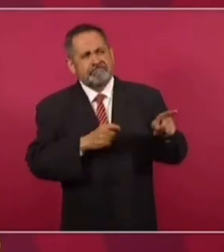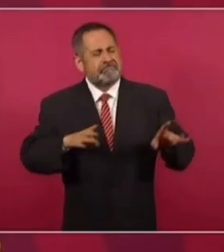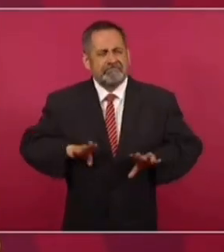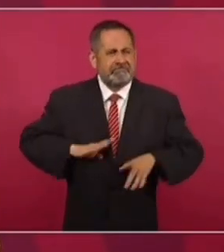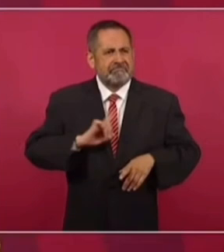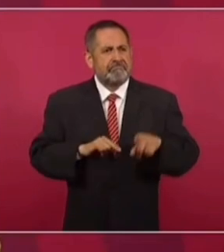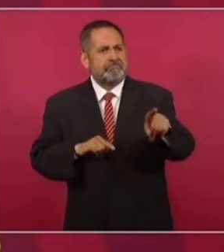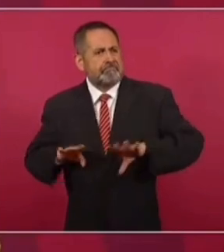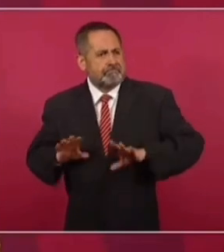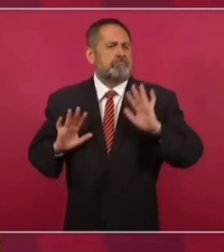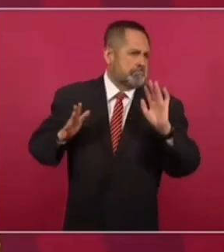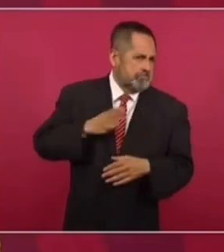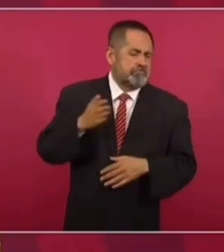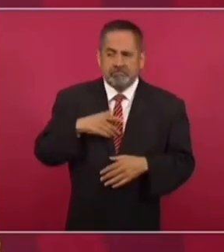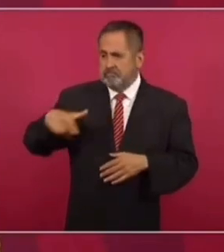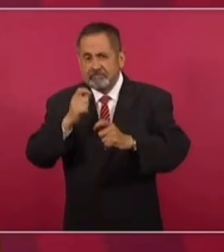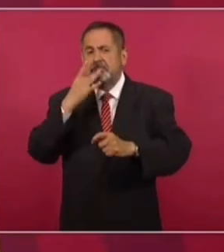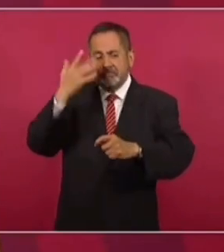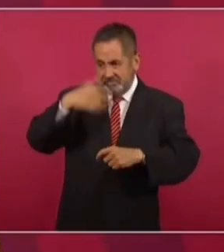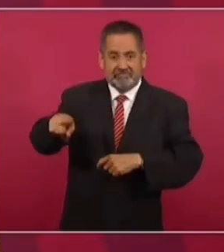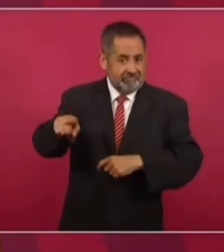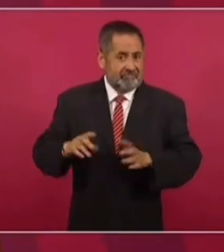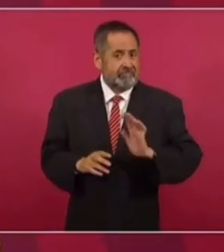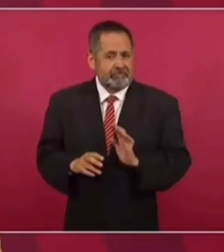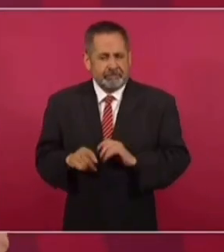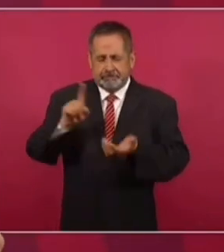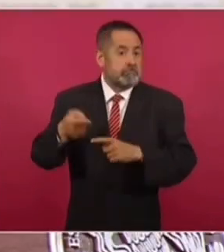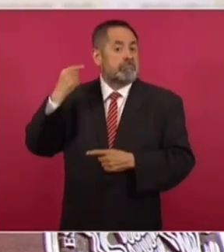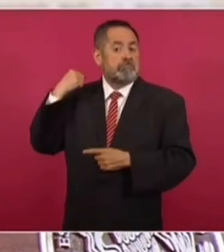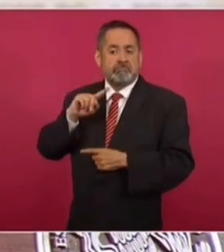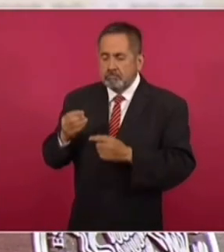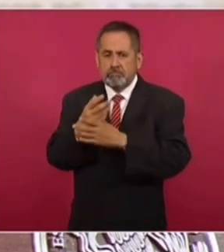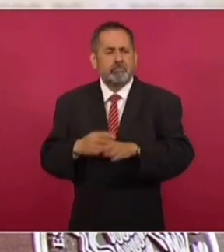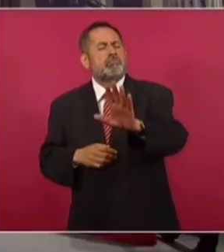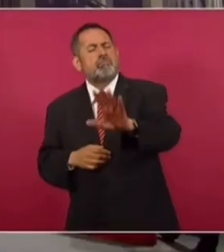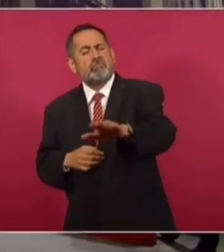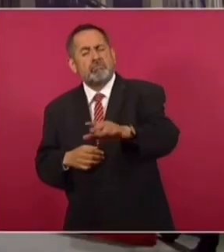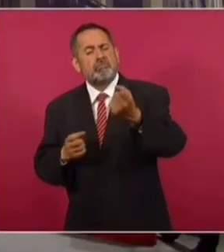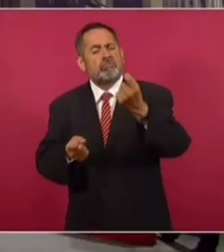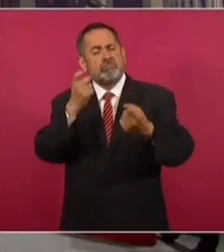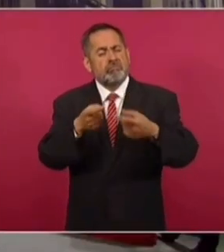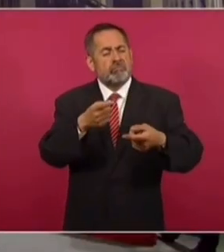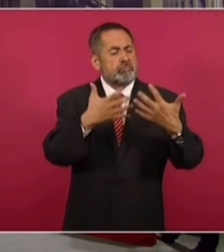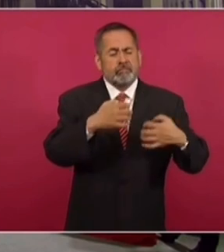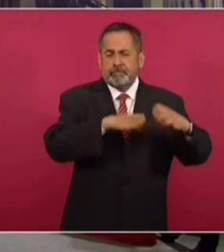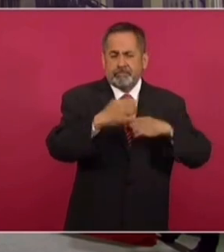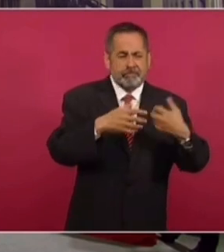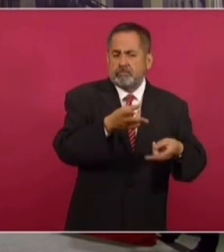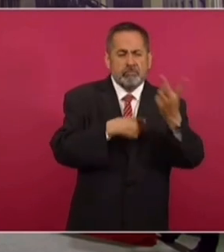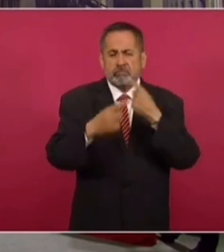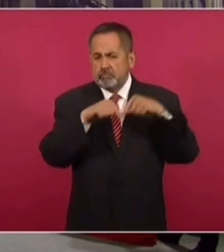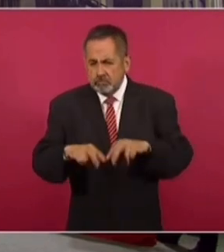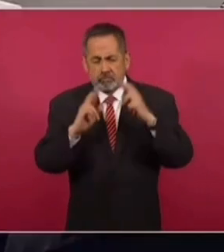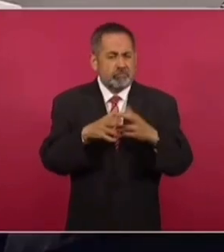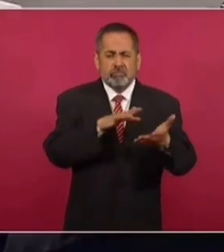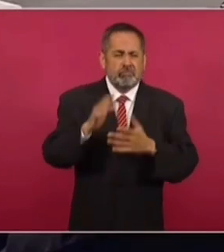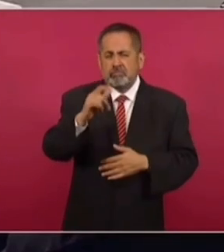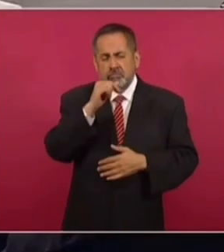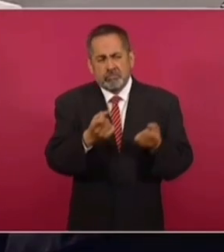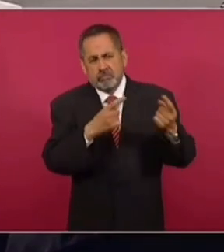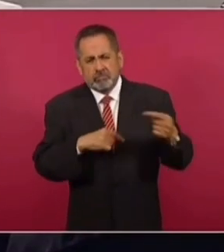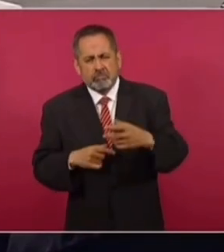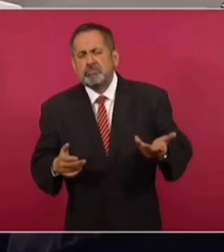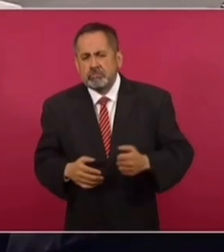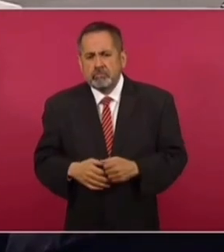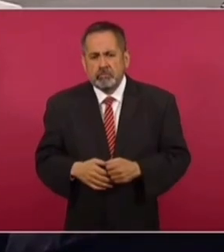conviene, qué no conviene. Que se informan, que tienen criterio propio. Algunos de sus empresarios no han venido aquí a las reuniones, a las cenas con usted, a apoyar algún proyecto.